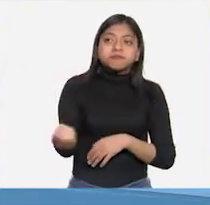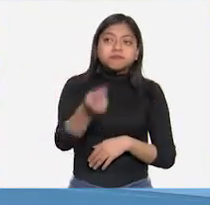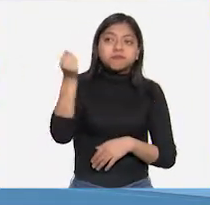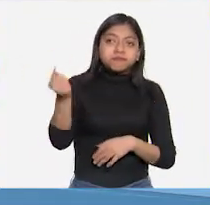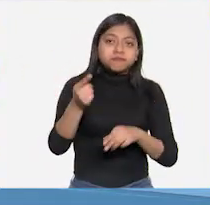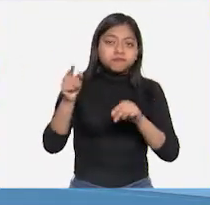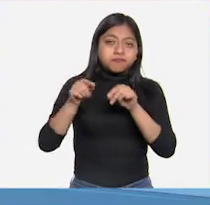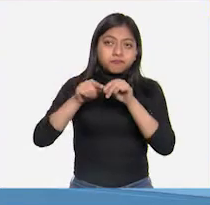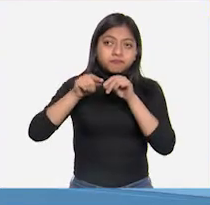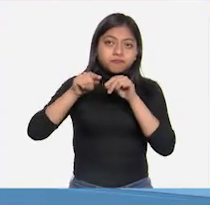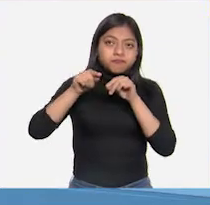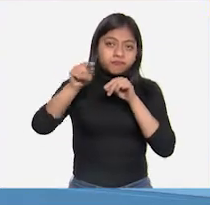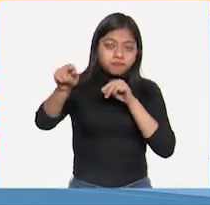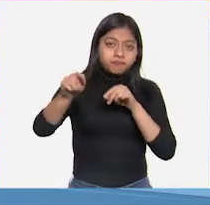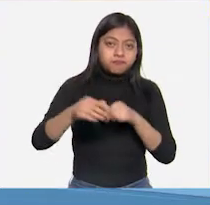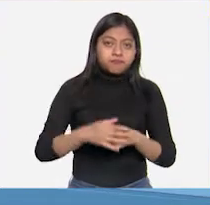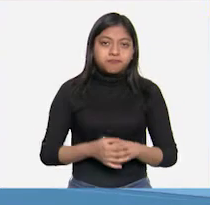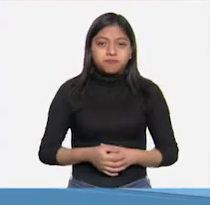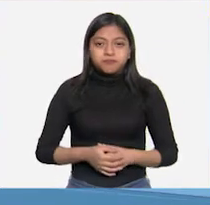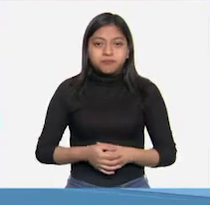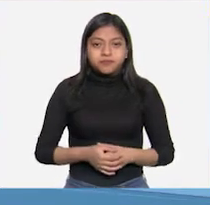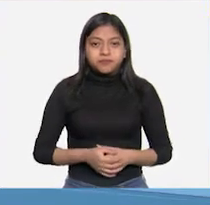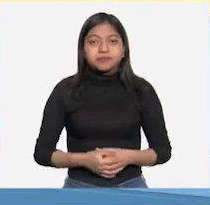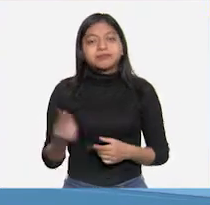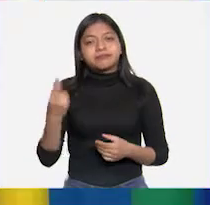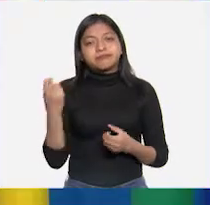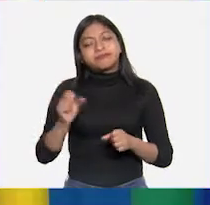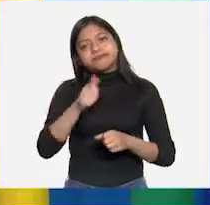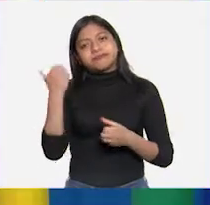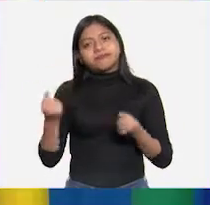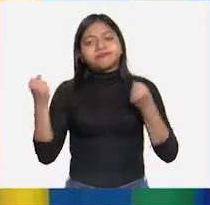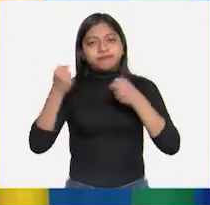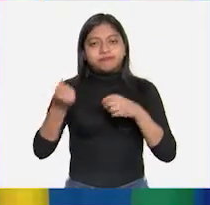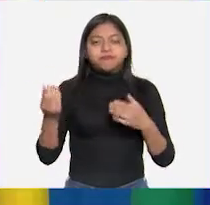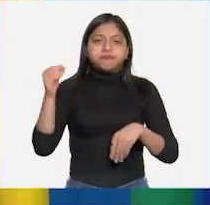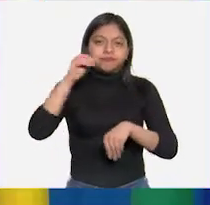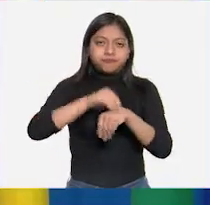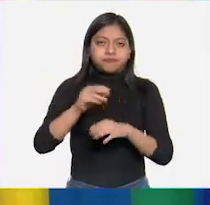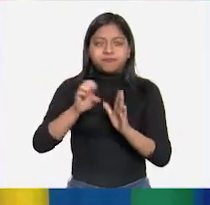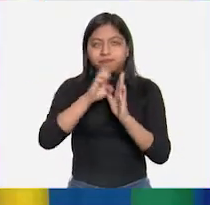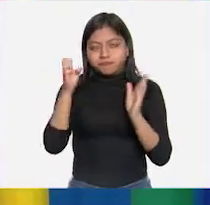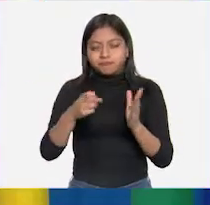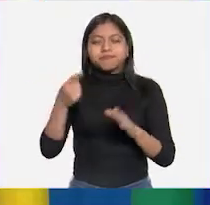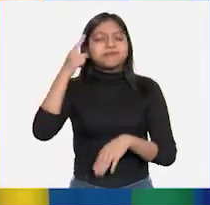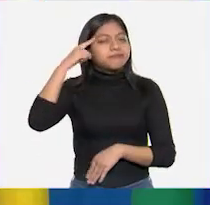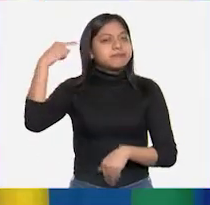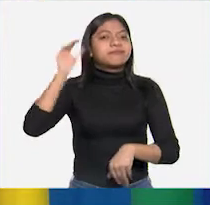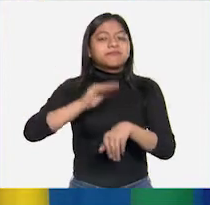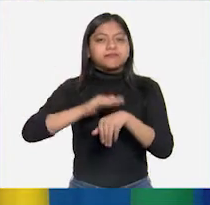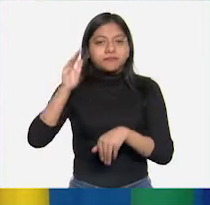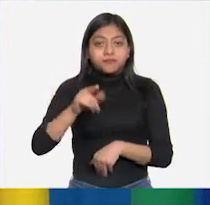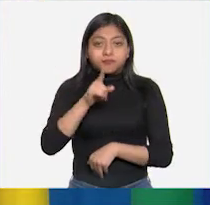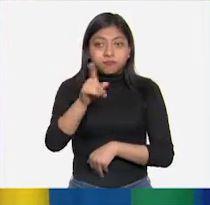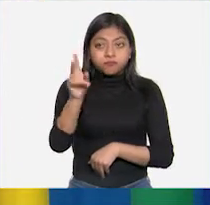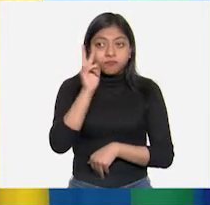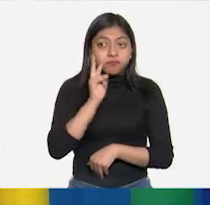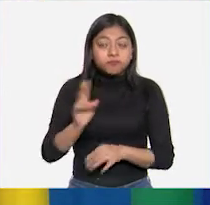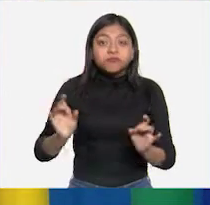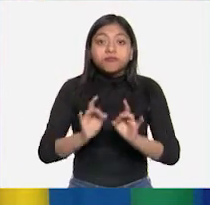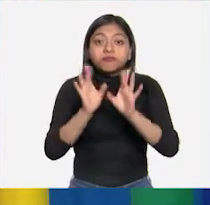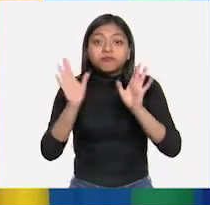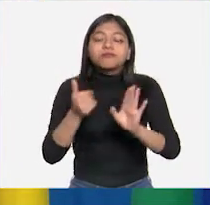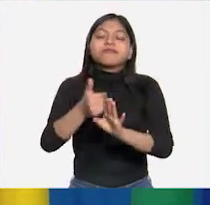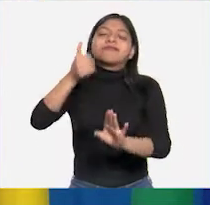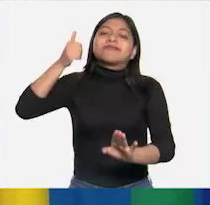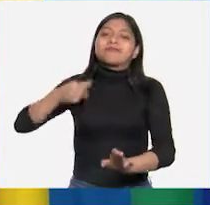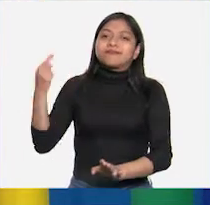haciendo, a menos que una fuerza actúe sobre él. En otras palabras, que nada ocurre sin